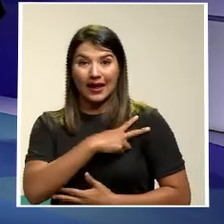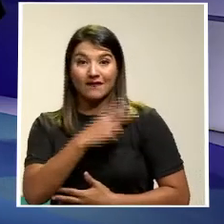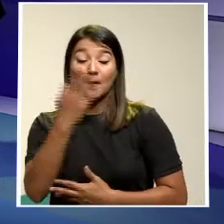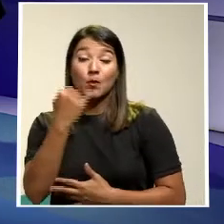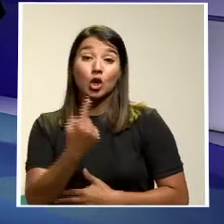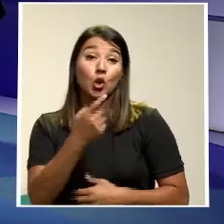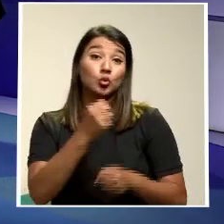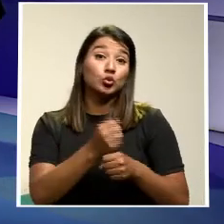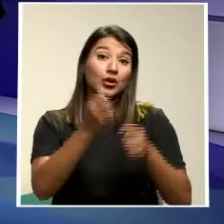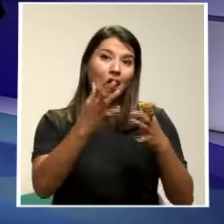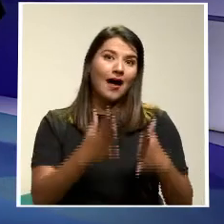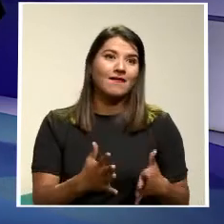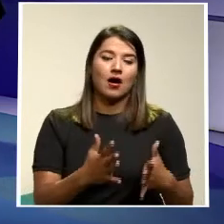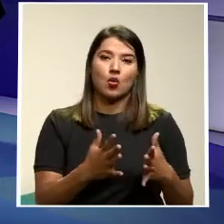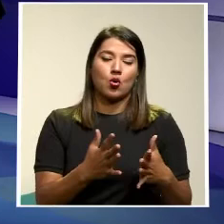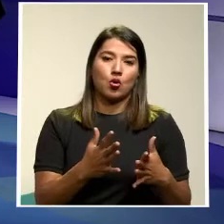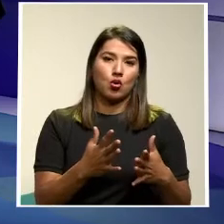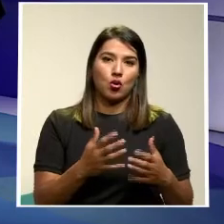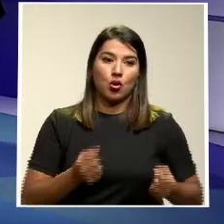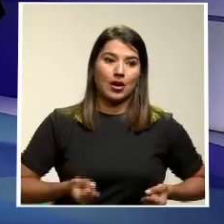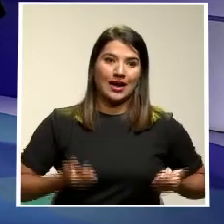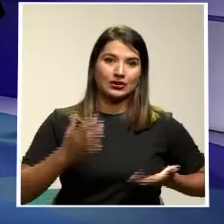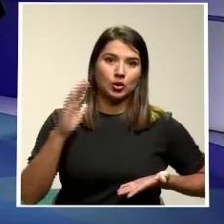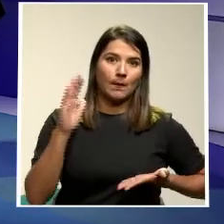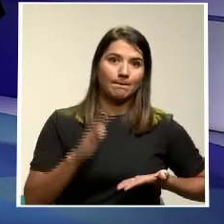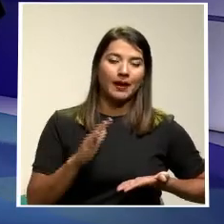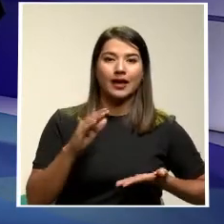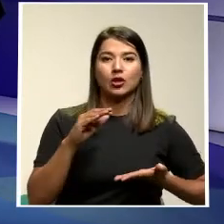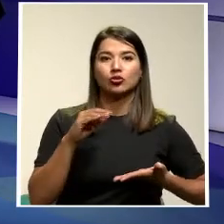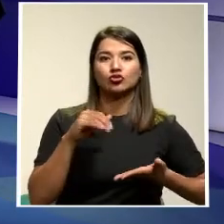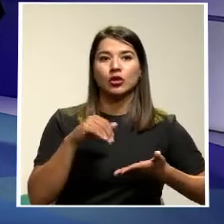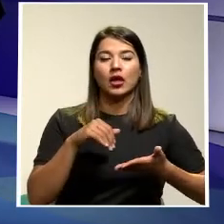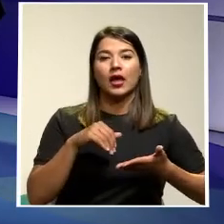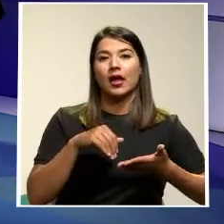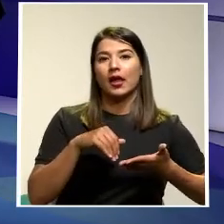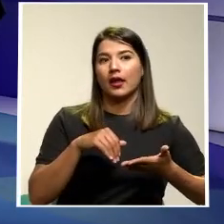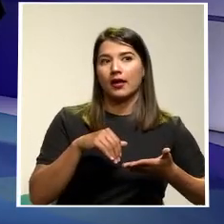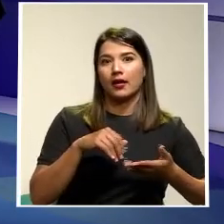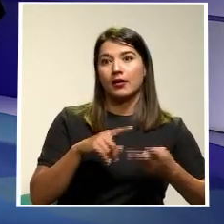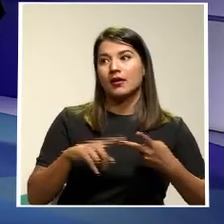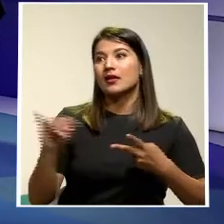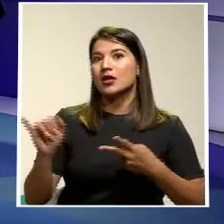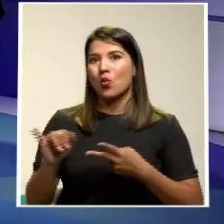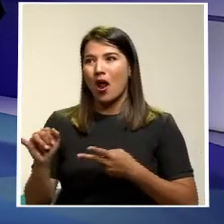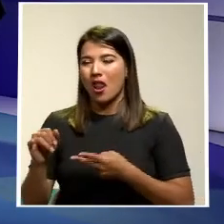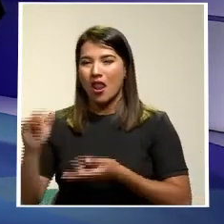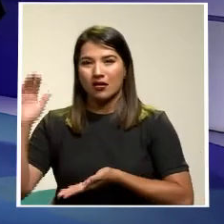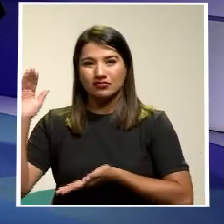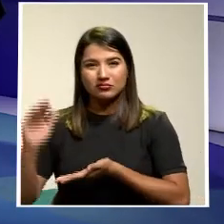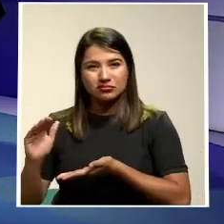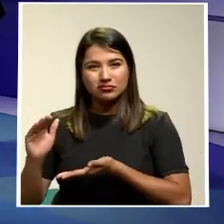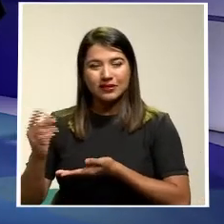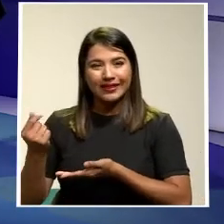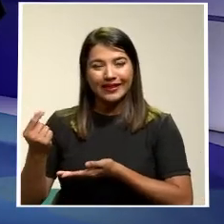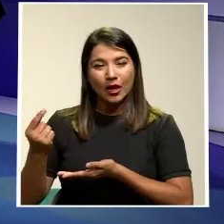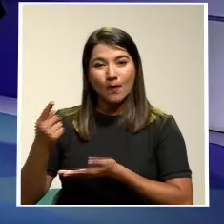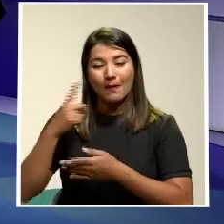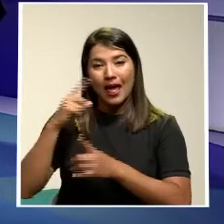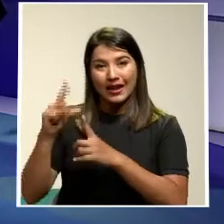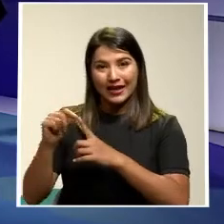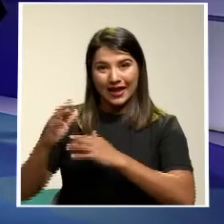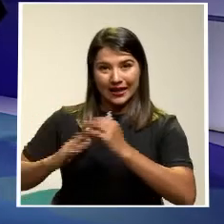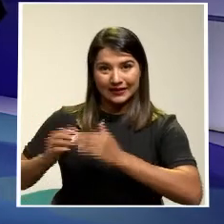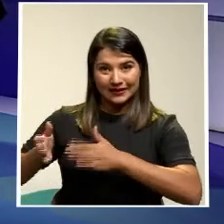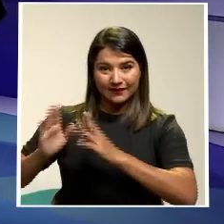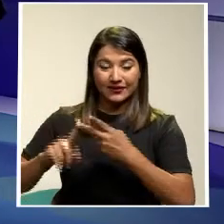Un empleador En los recursos Que no gasta En los alquileres De edificios También Las personas En el uso Digamos De los pasajes Del